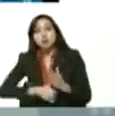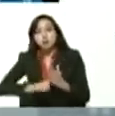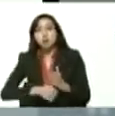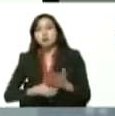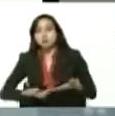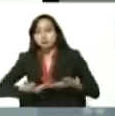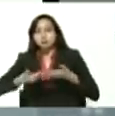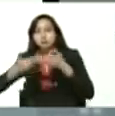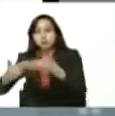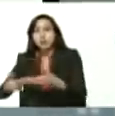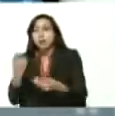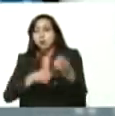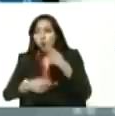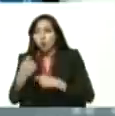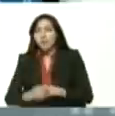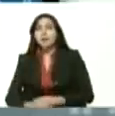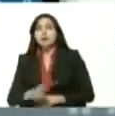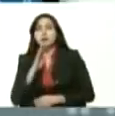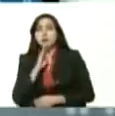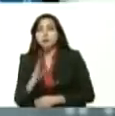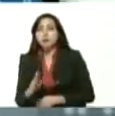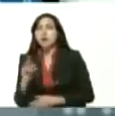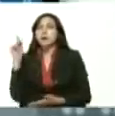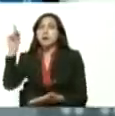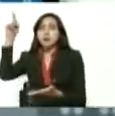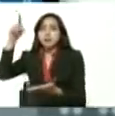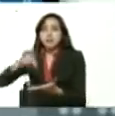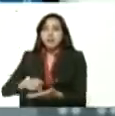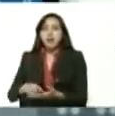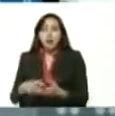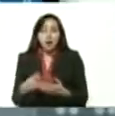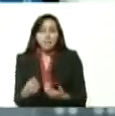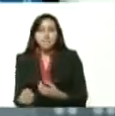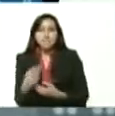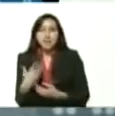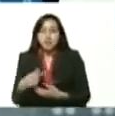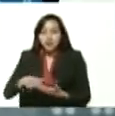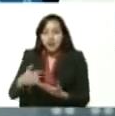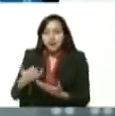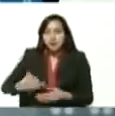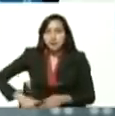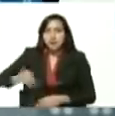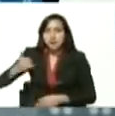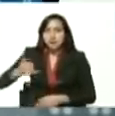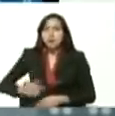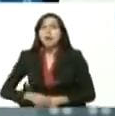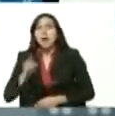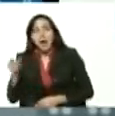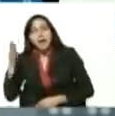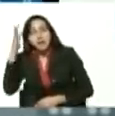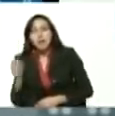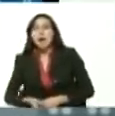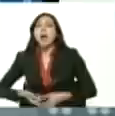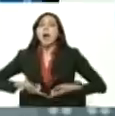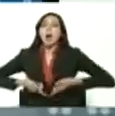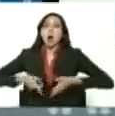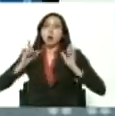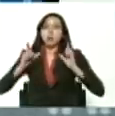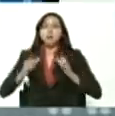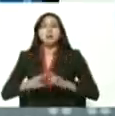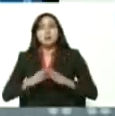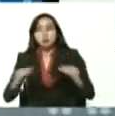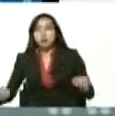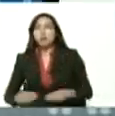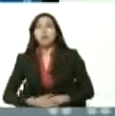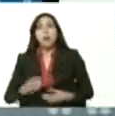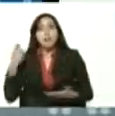comercio ordena el cobro al banco y le llega a usted un PIN a su celular, un mensaje de texto donde le está autorizando el débito de